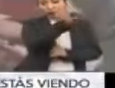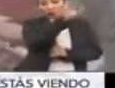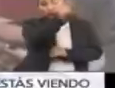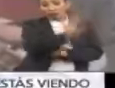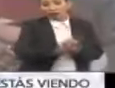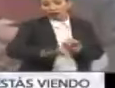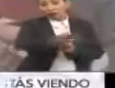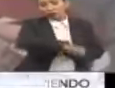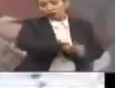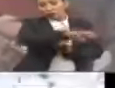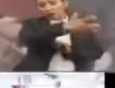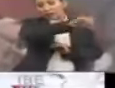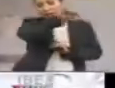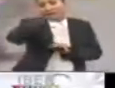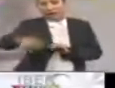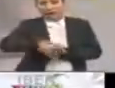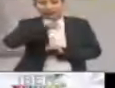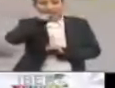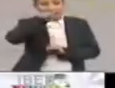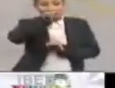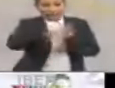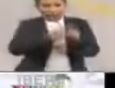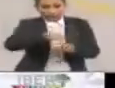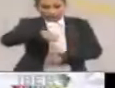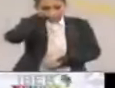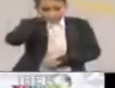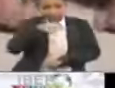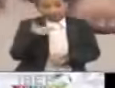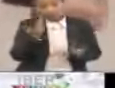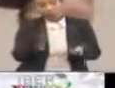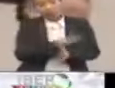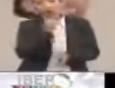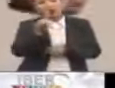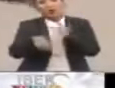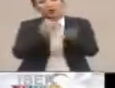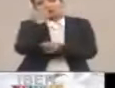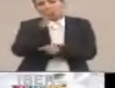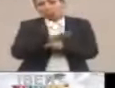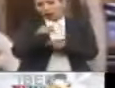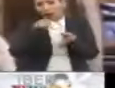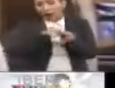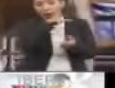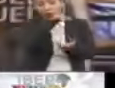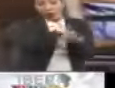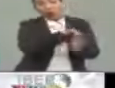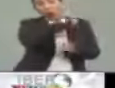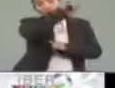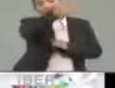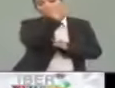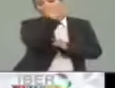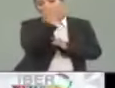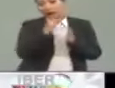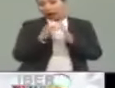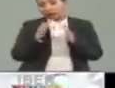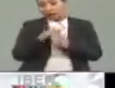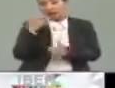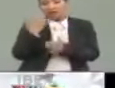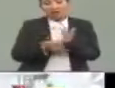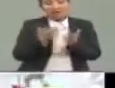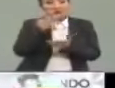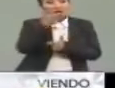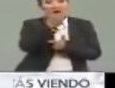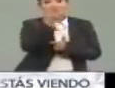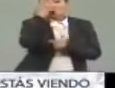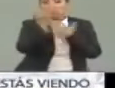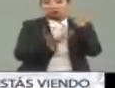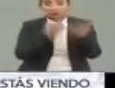% van de los 15 a los 17 años. Entre las causas se encuentran la ubicación distante de la escuela, la falta de recursos